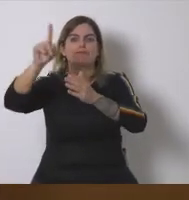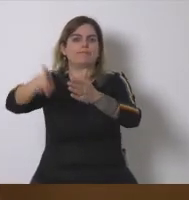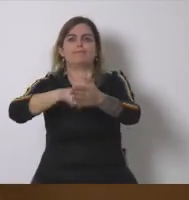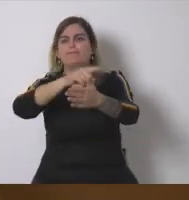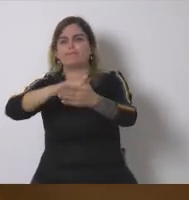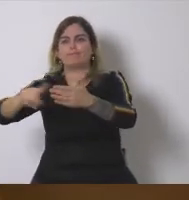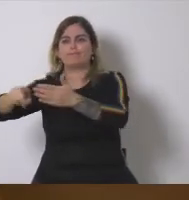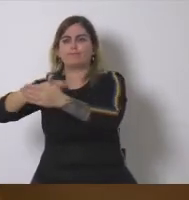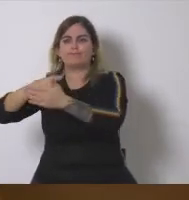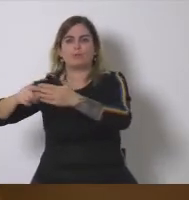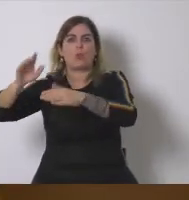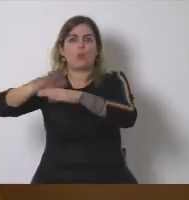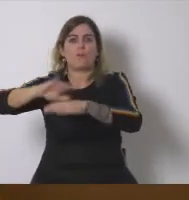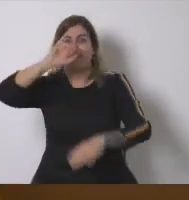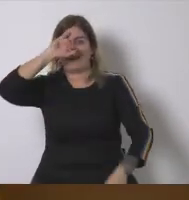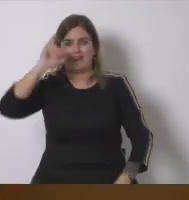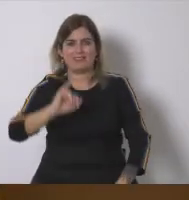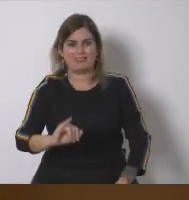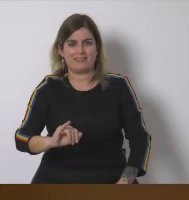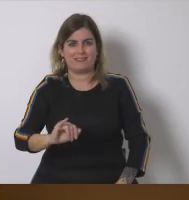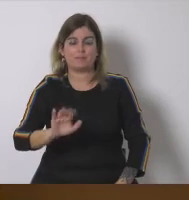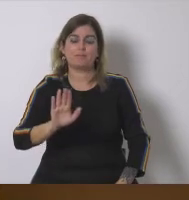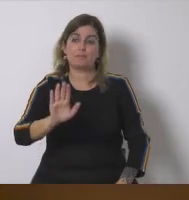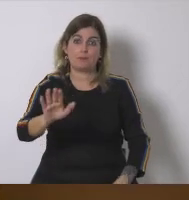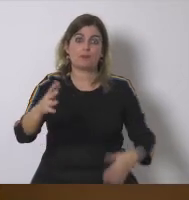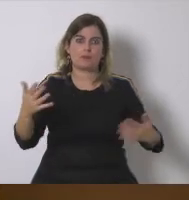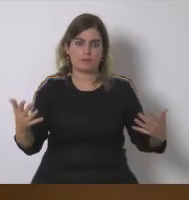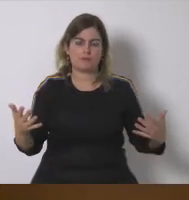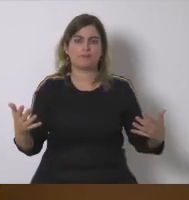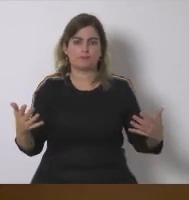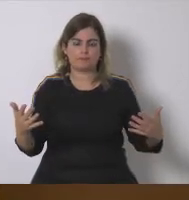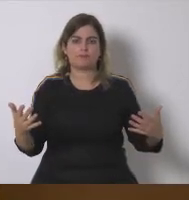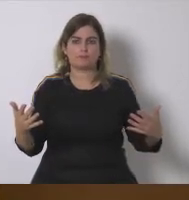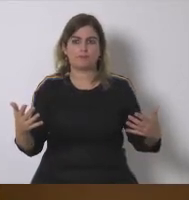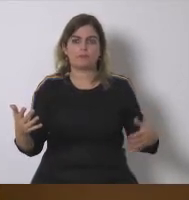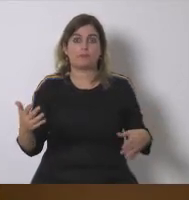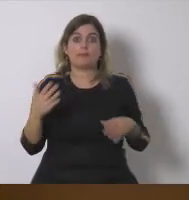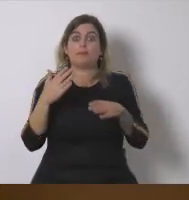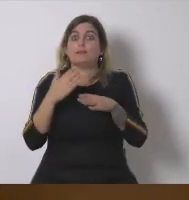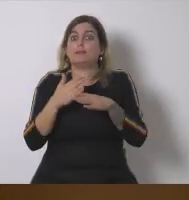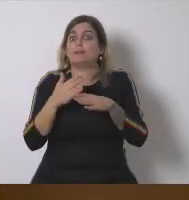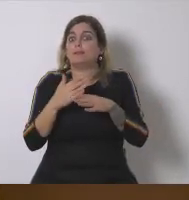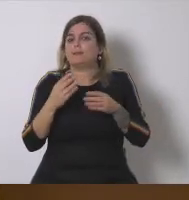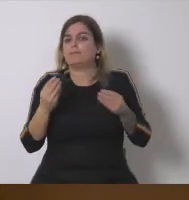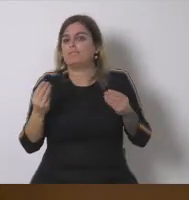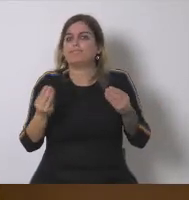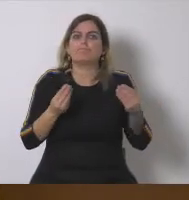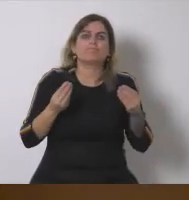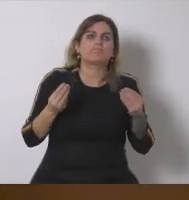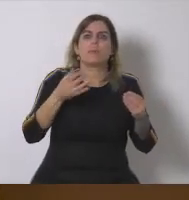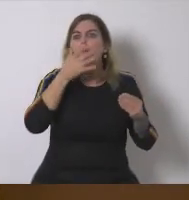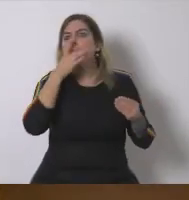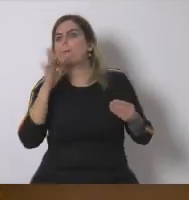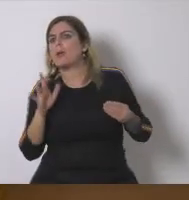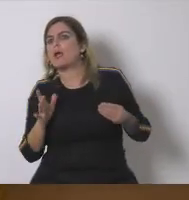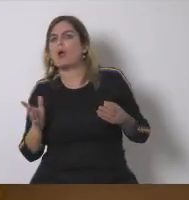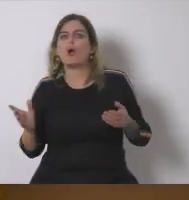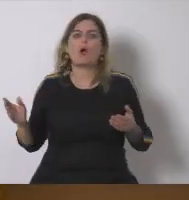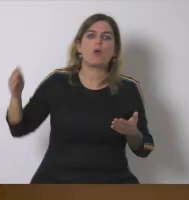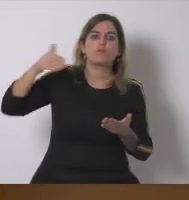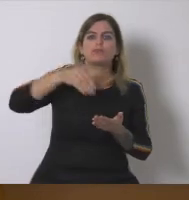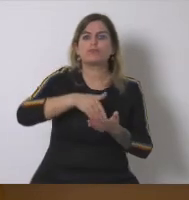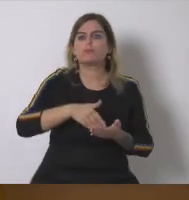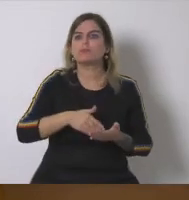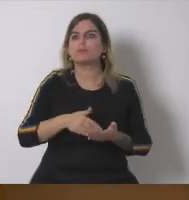cayeron por el contexto de la crisis posterior pero evidentemente siempre aparece sobre la